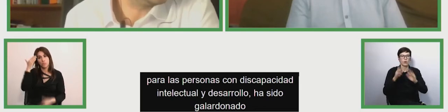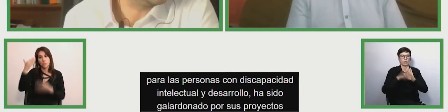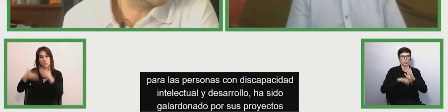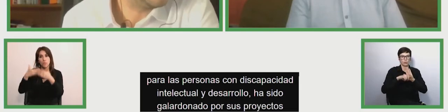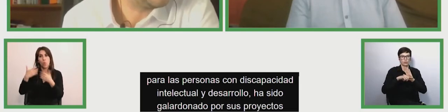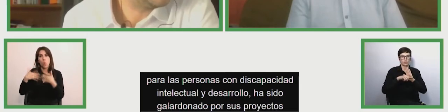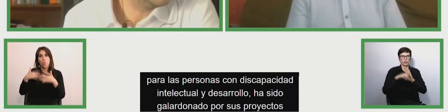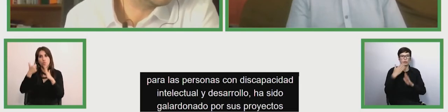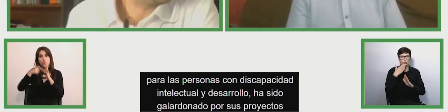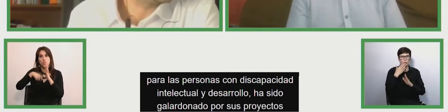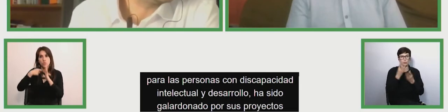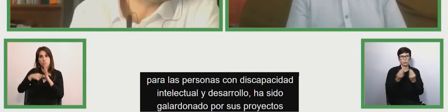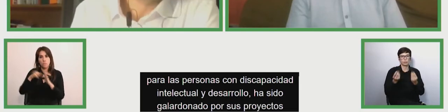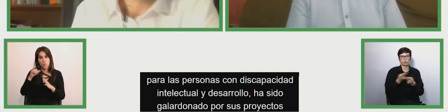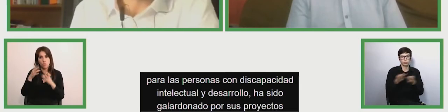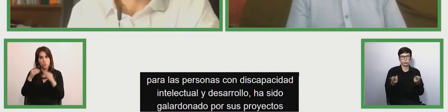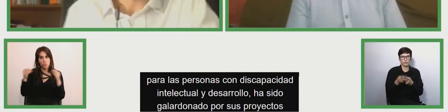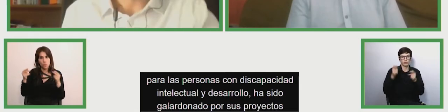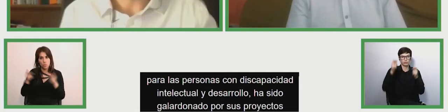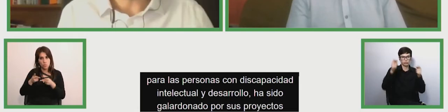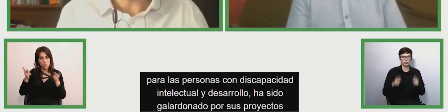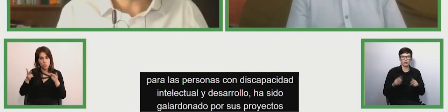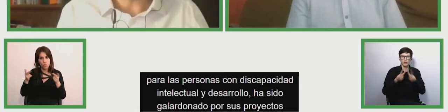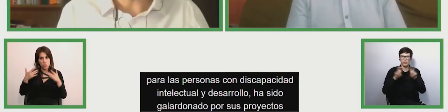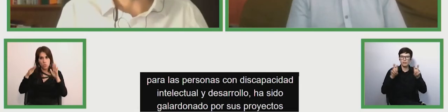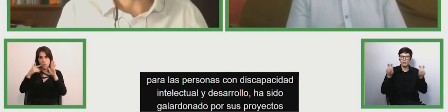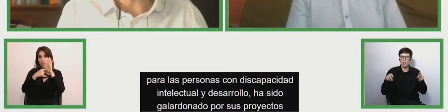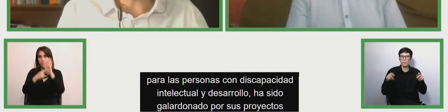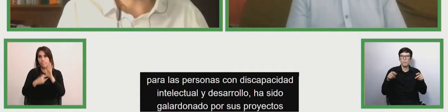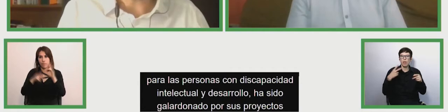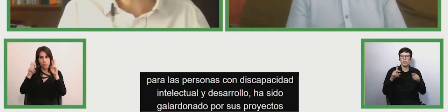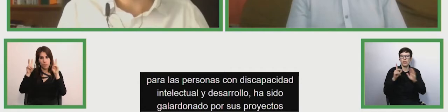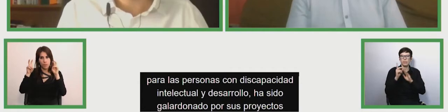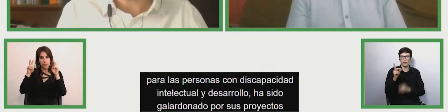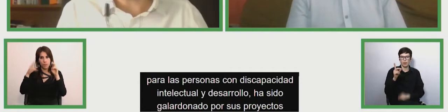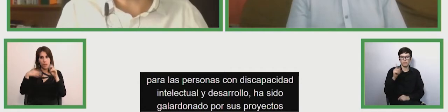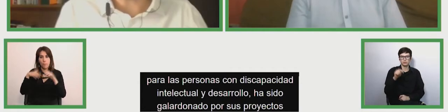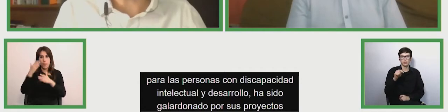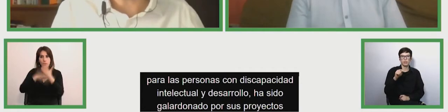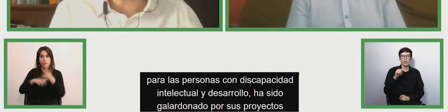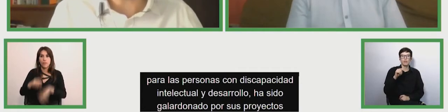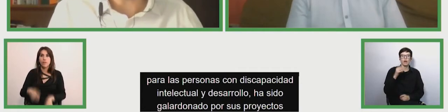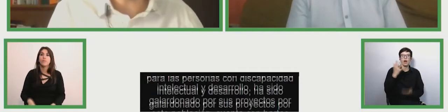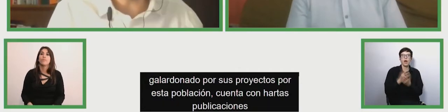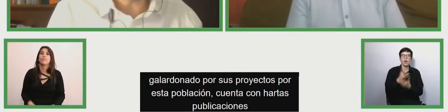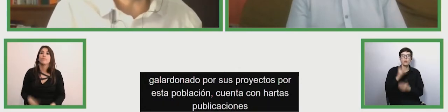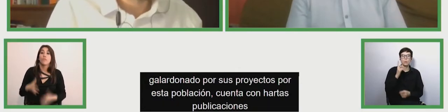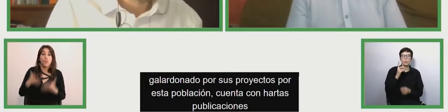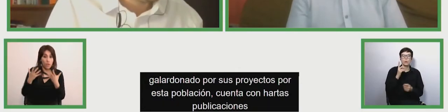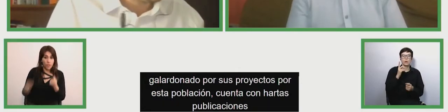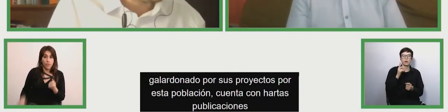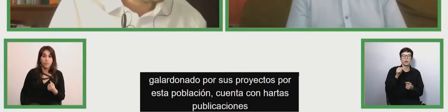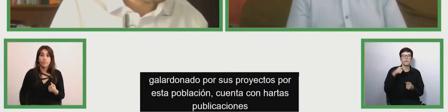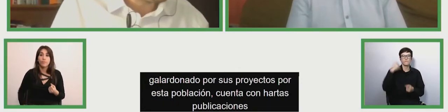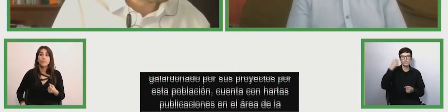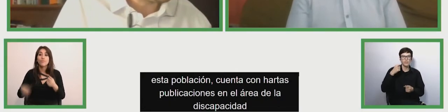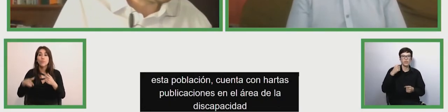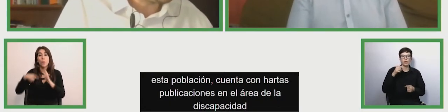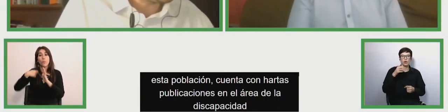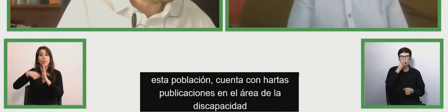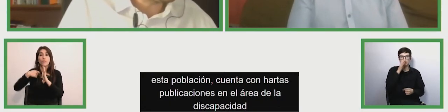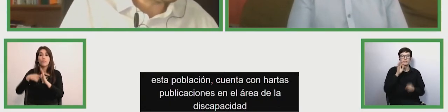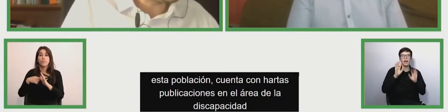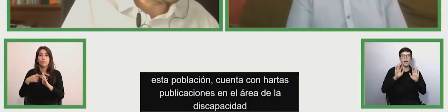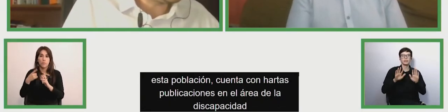publicaciones en el área de discapacidad, entre las que destacan la serie Así Aprendo, que bien conocemos, Daniel, Evaluación